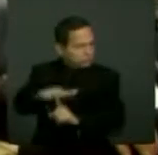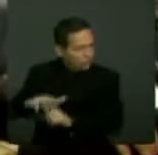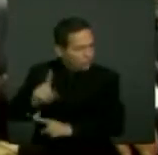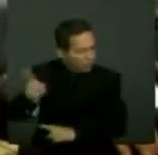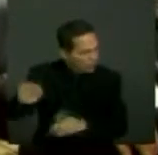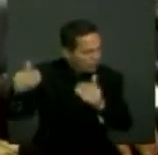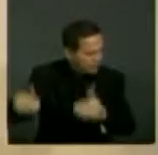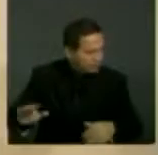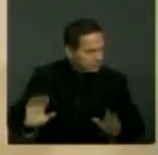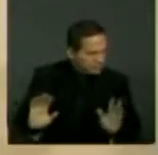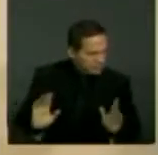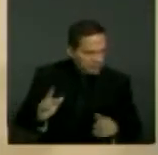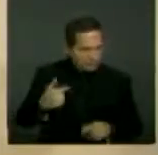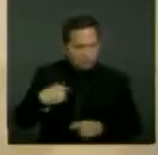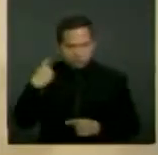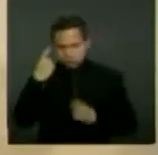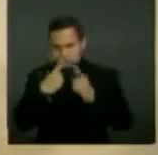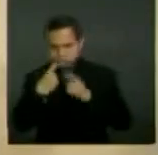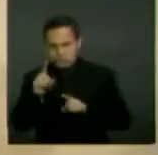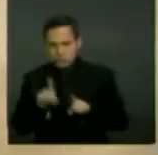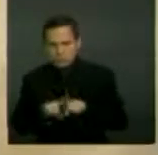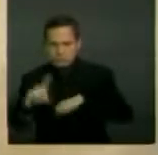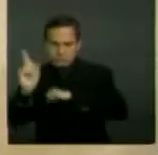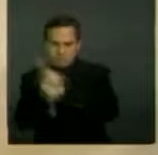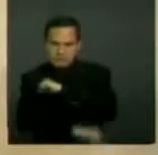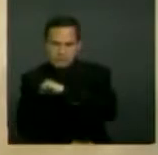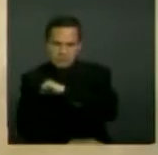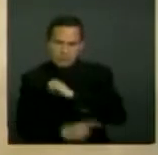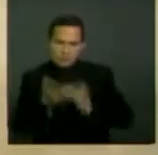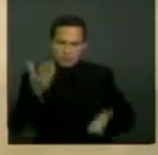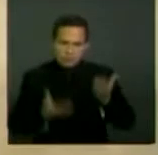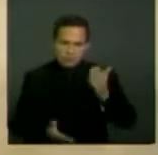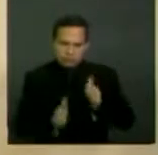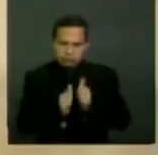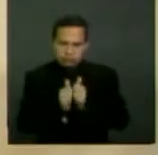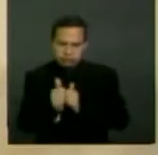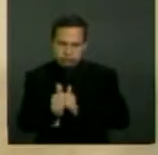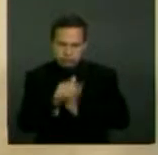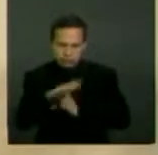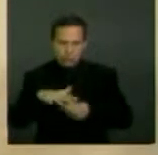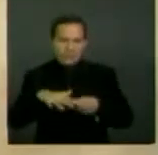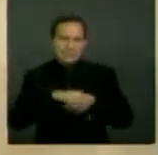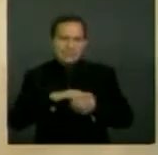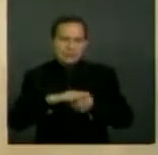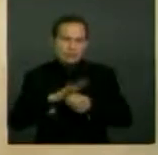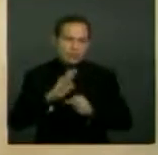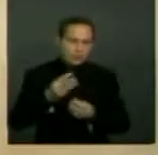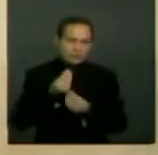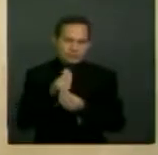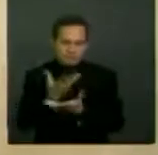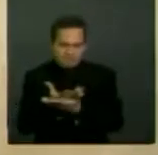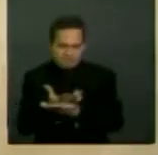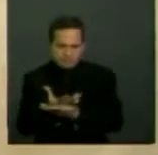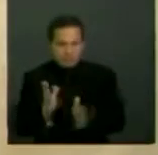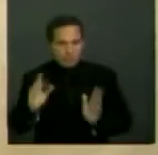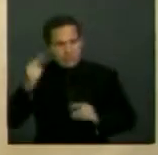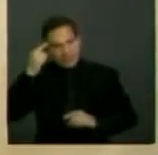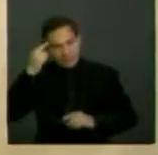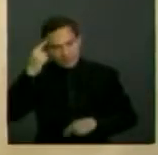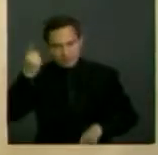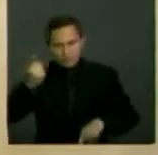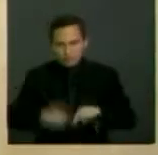de si a través de un tipo penal de discriminación podemos superar esta situación estructural. Nosotros consideramos que no.